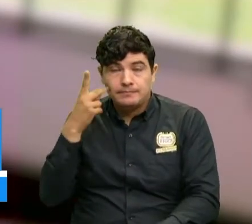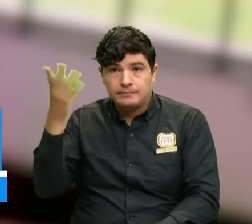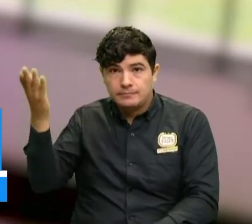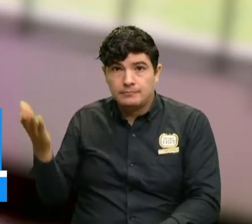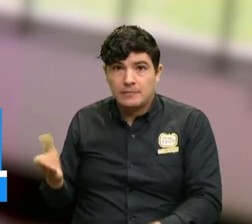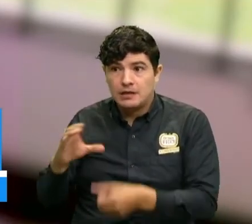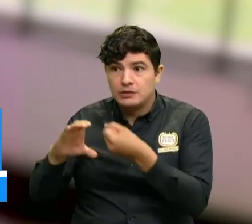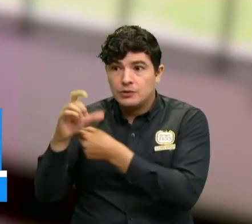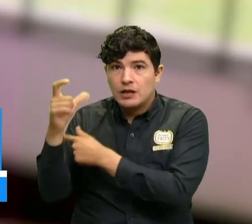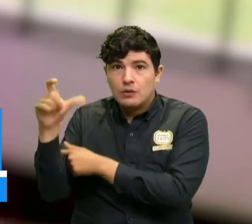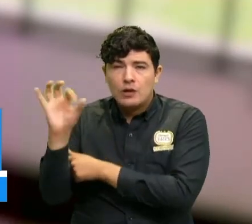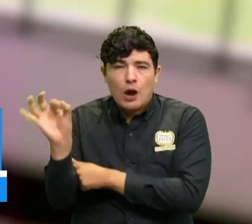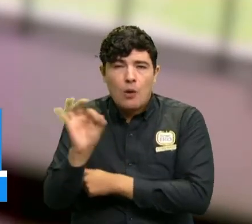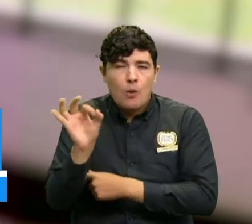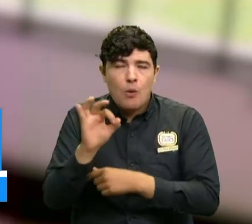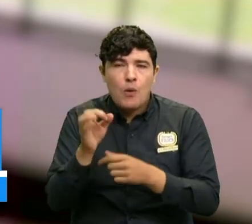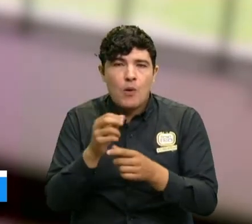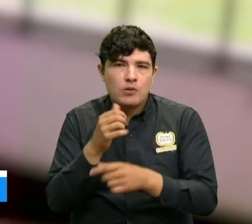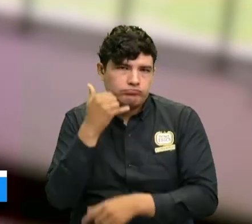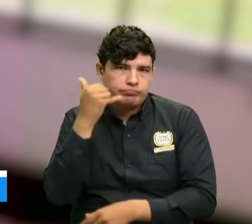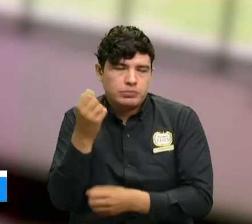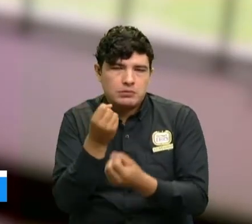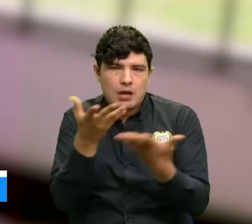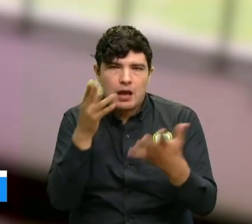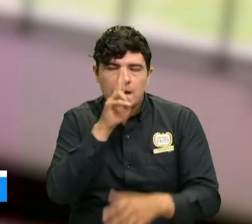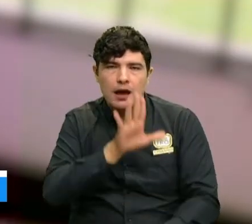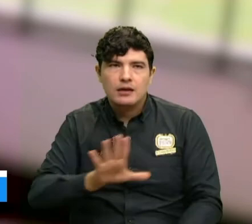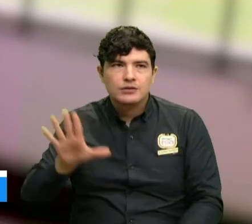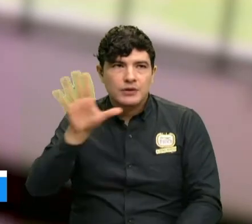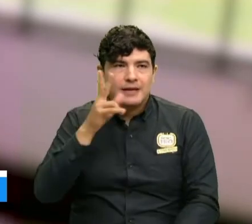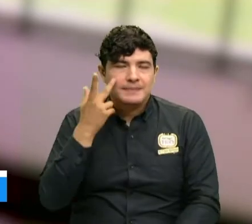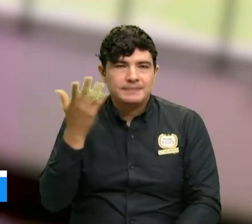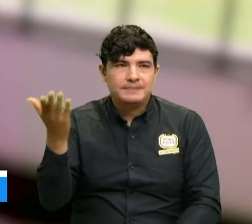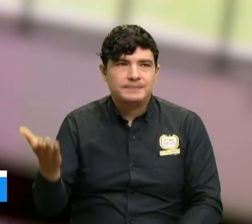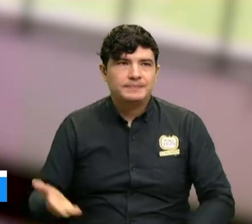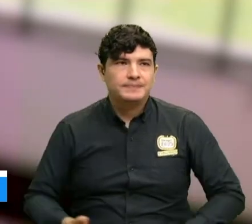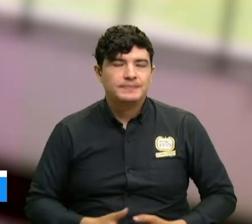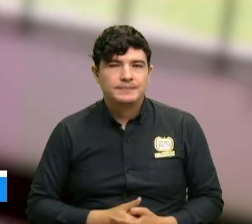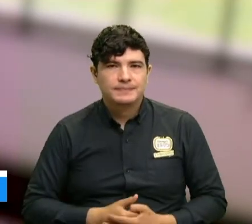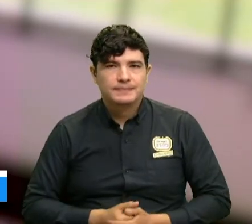en Cúcuta o a línea nacional 018-093-4540.